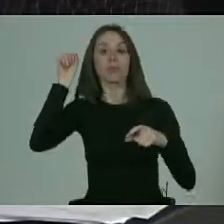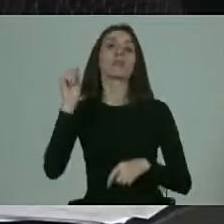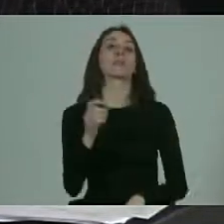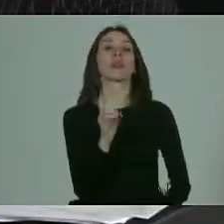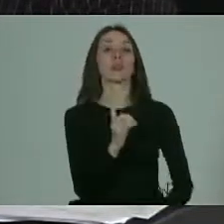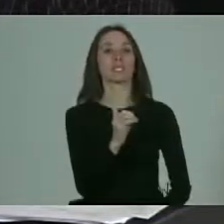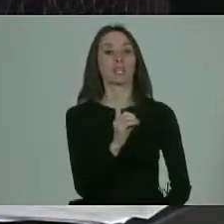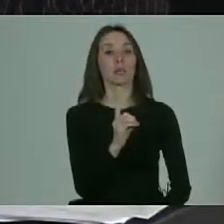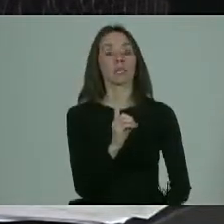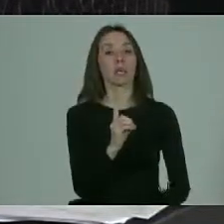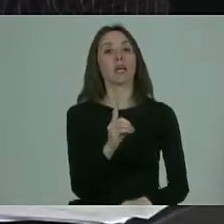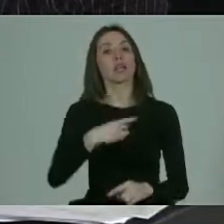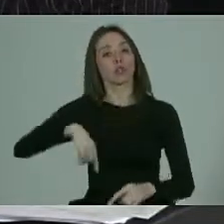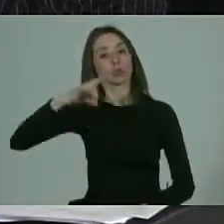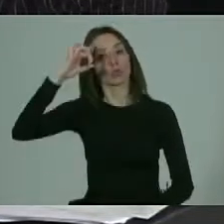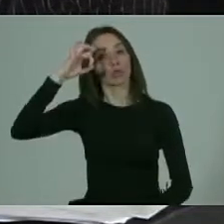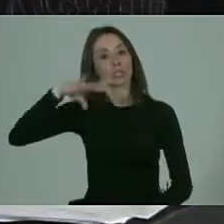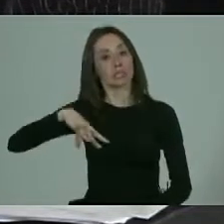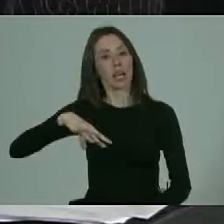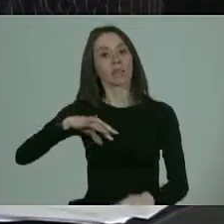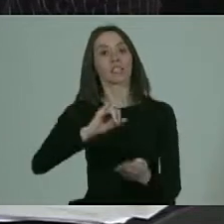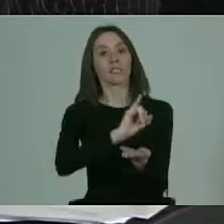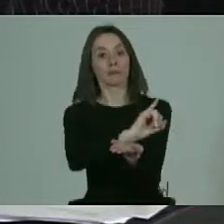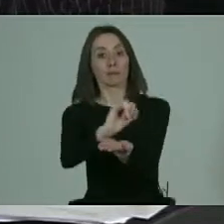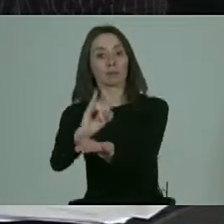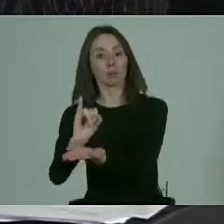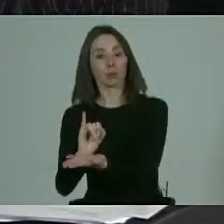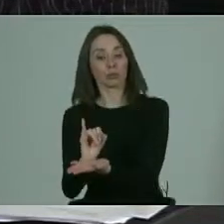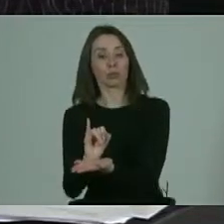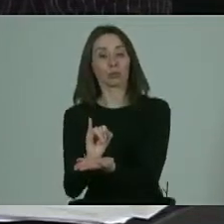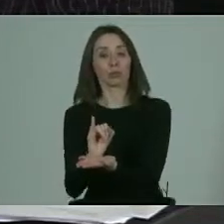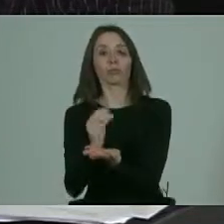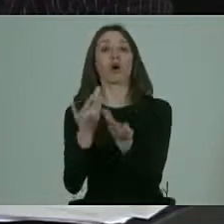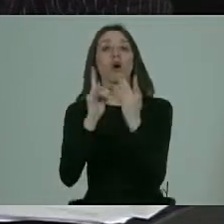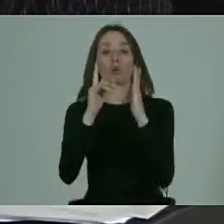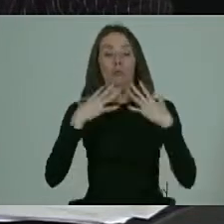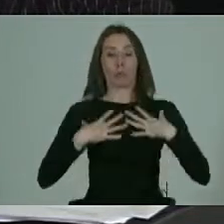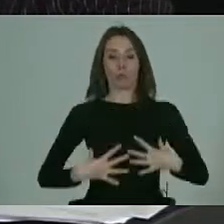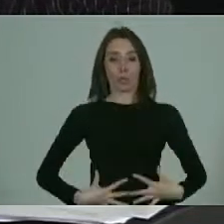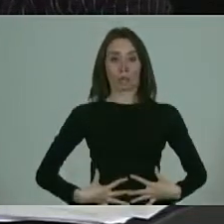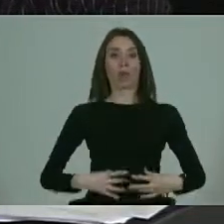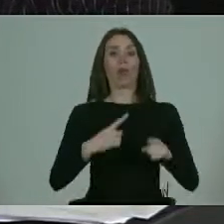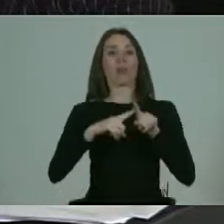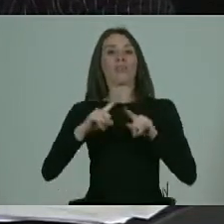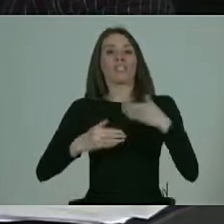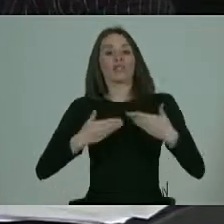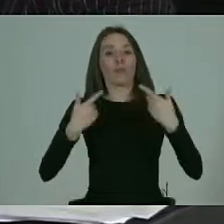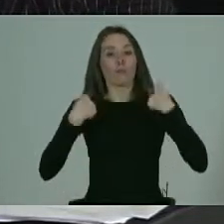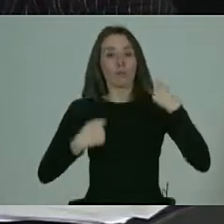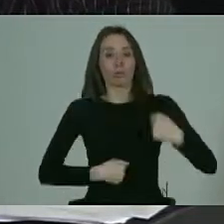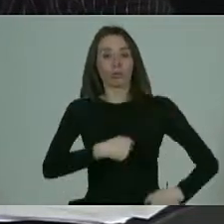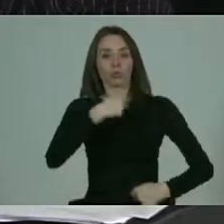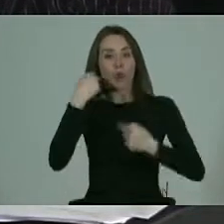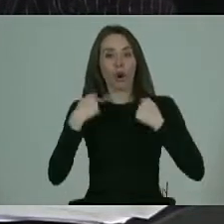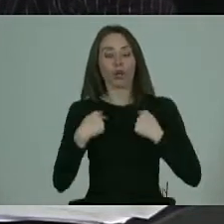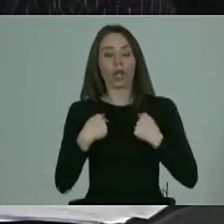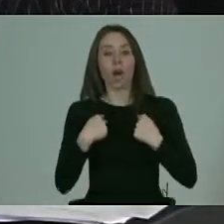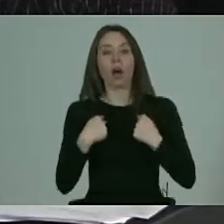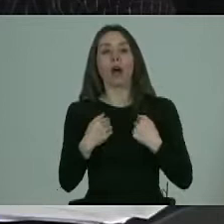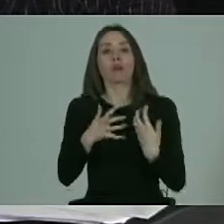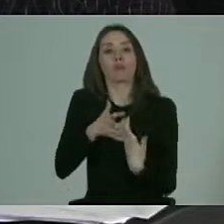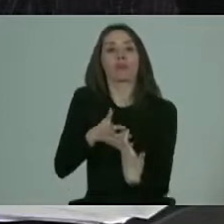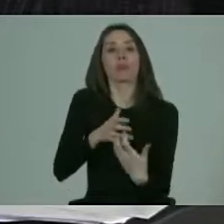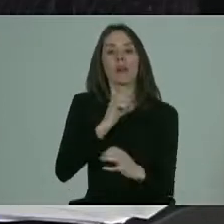y hacernos conscientes de que somos organismos que tenemos una diversidad funcional que responde de acuerdo al ciclo